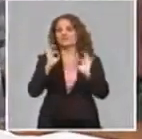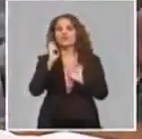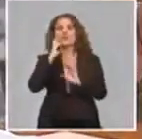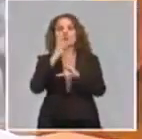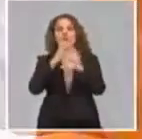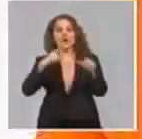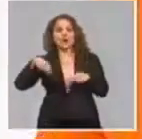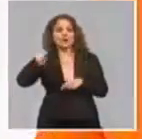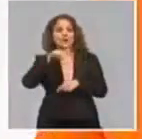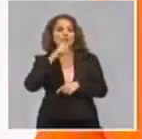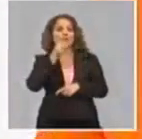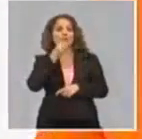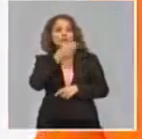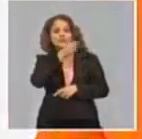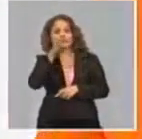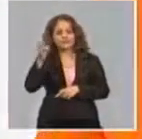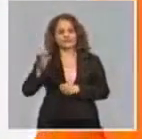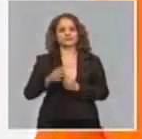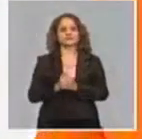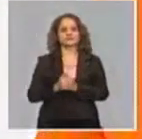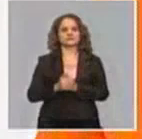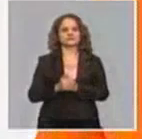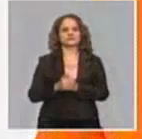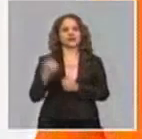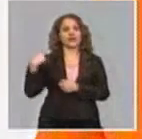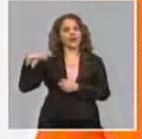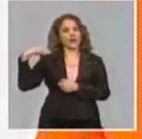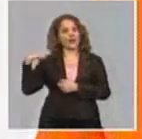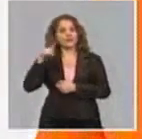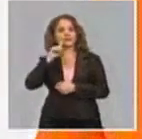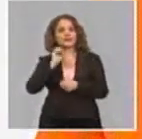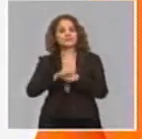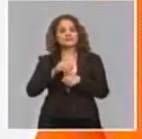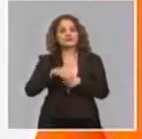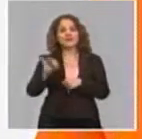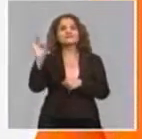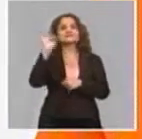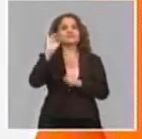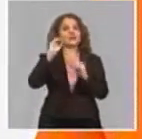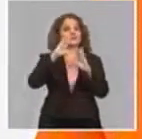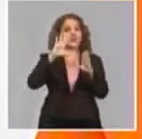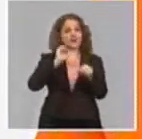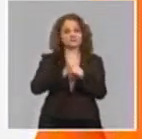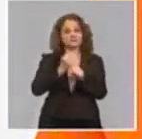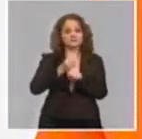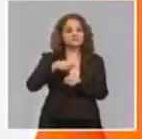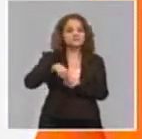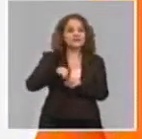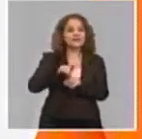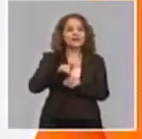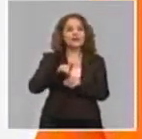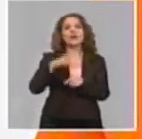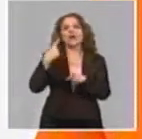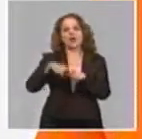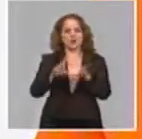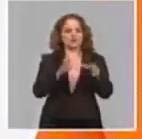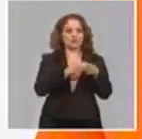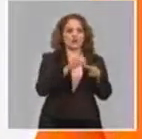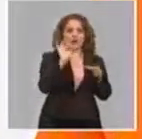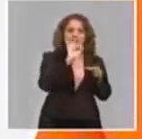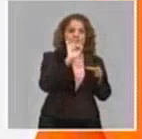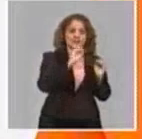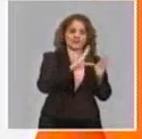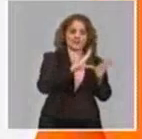Antes entraban todos a las 7, ahora tenemos que entrar un grupo a las 7, tendrán que entrar otro grupo a las 9, porque tenemos la misma cantidad de